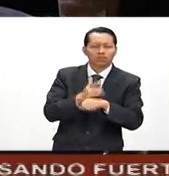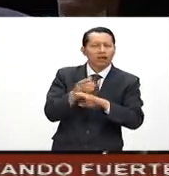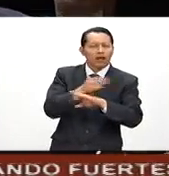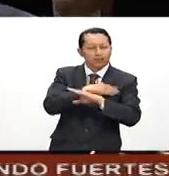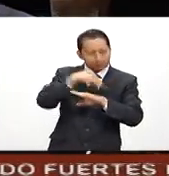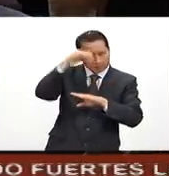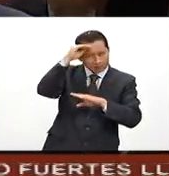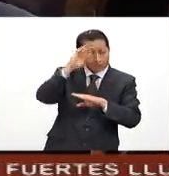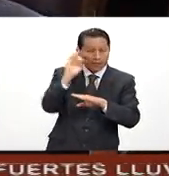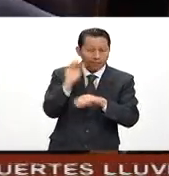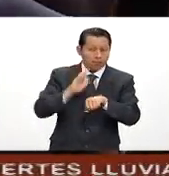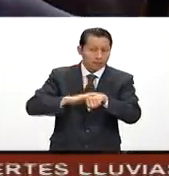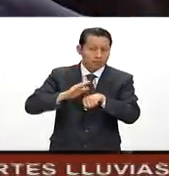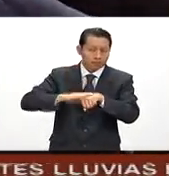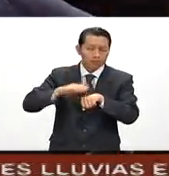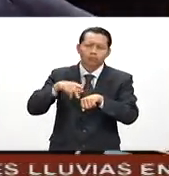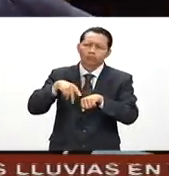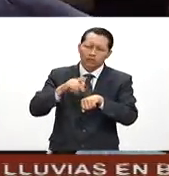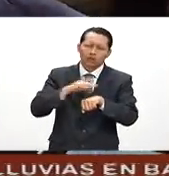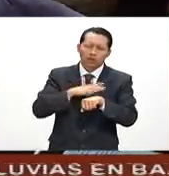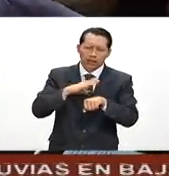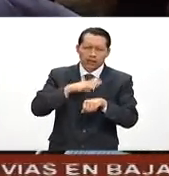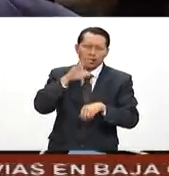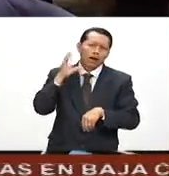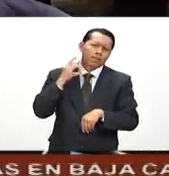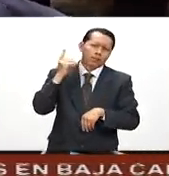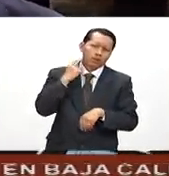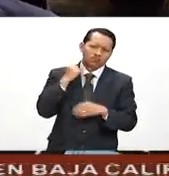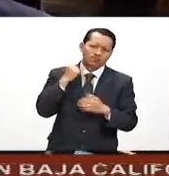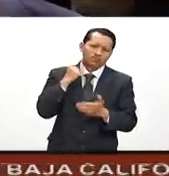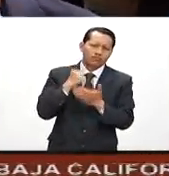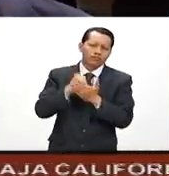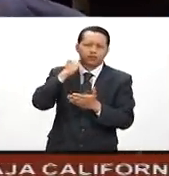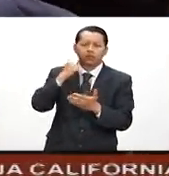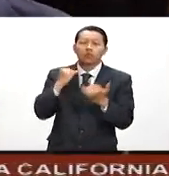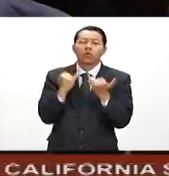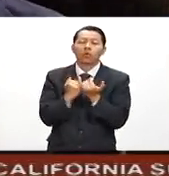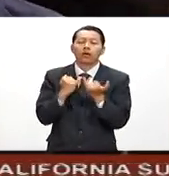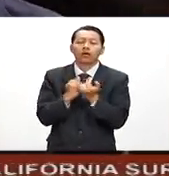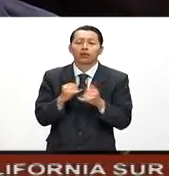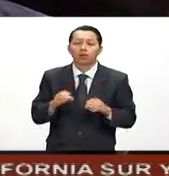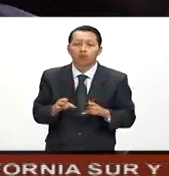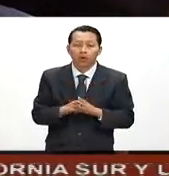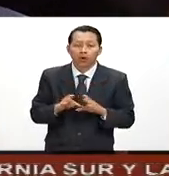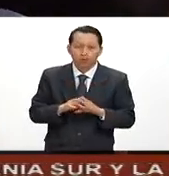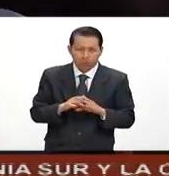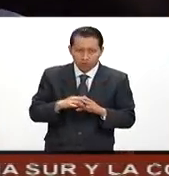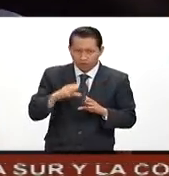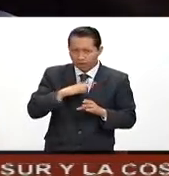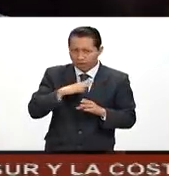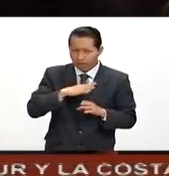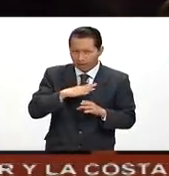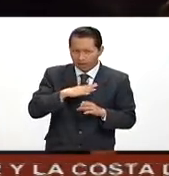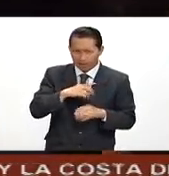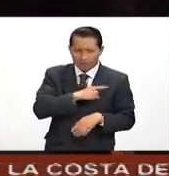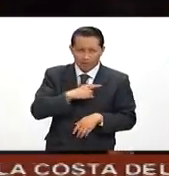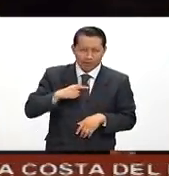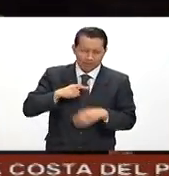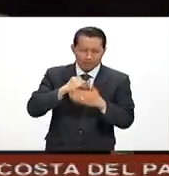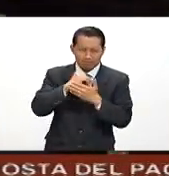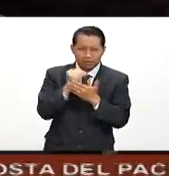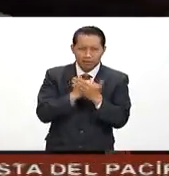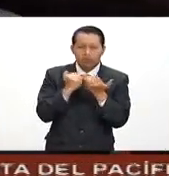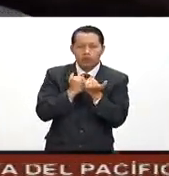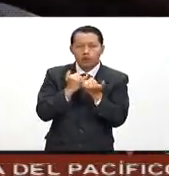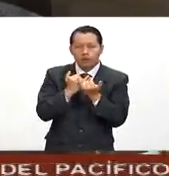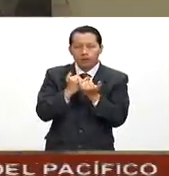y que fue autorizada por el Congreso de la Unión. Lo que esperamos es tener un menor déficit del que originalmente